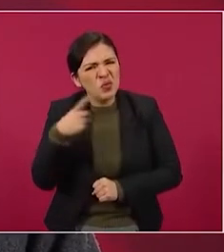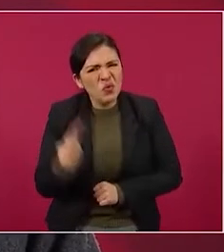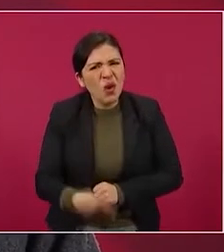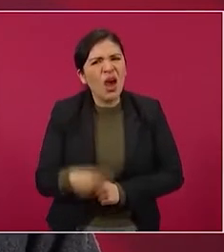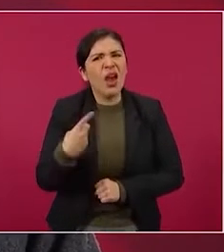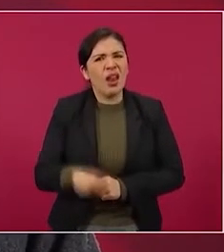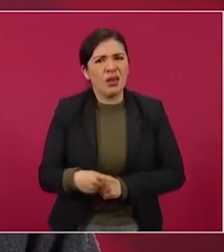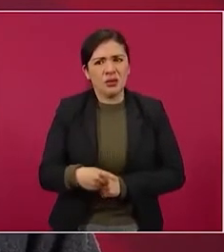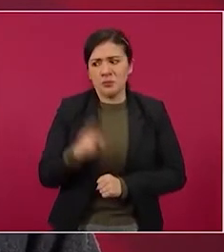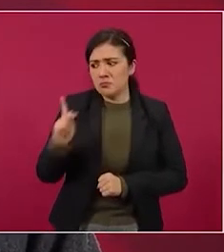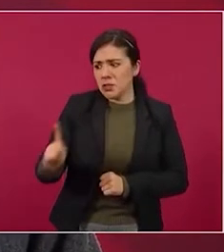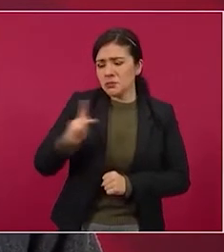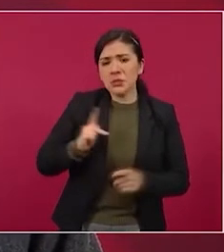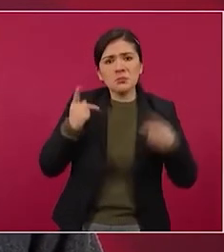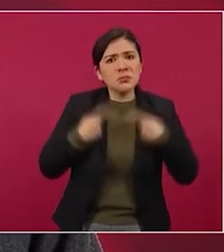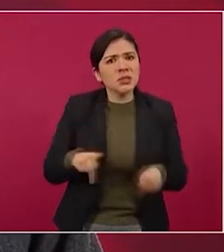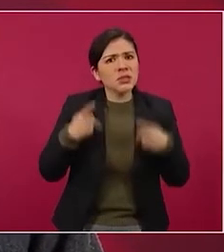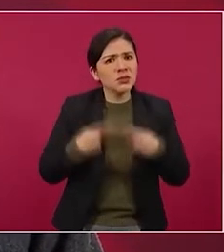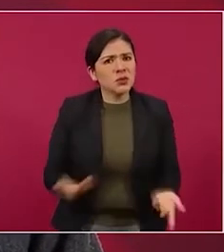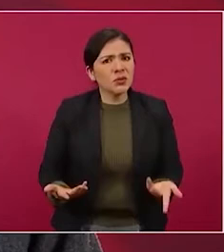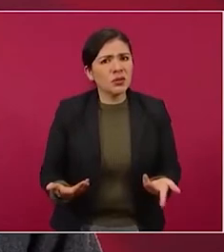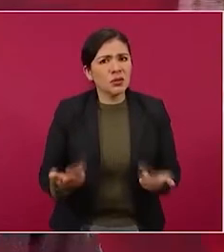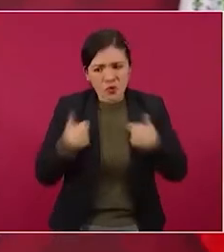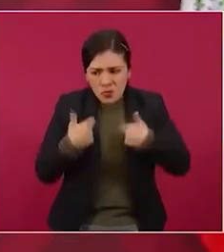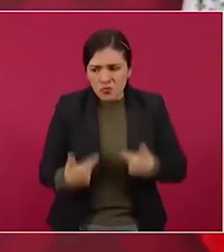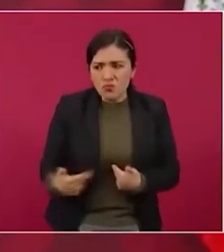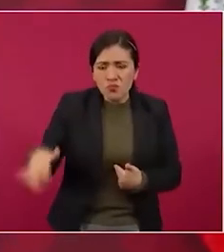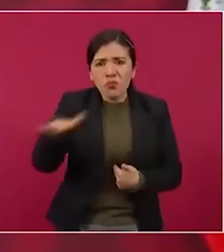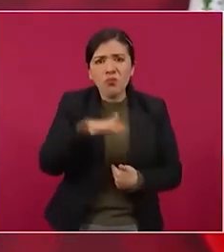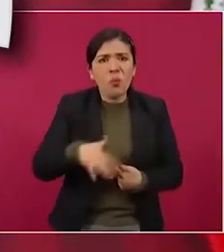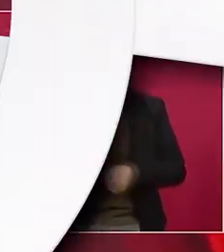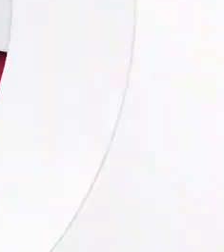semejantes del prójimo a los dolores de la humanidad